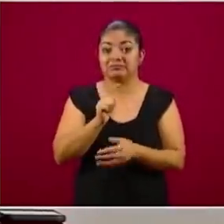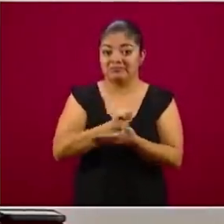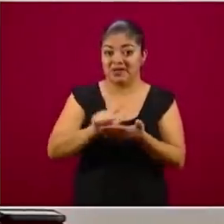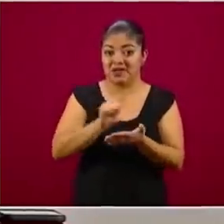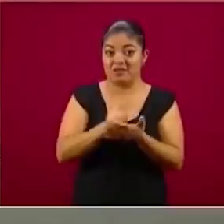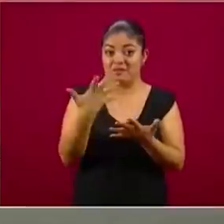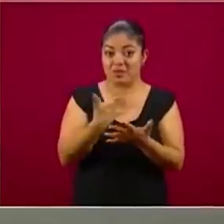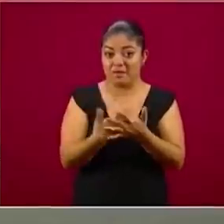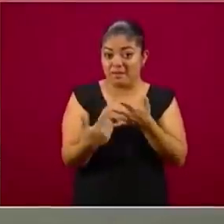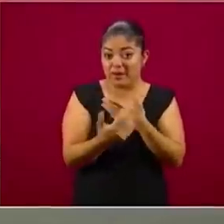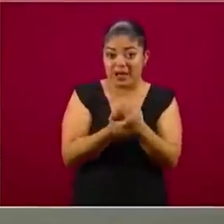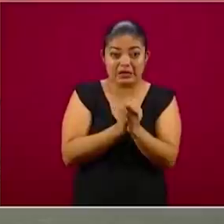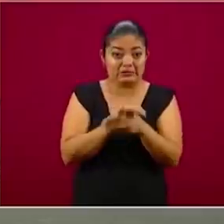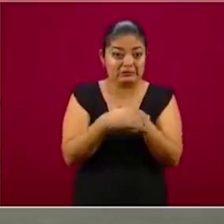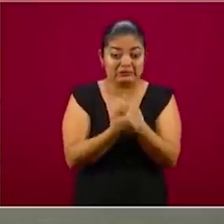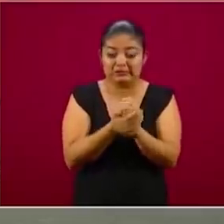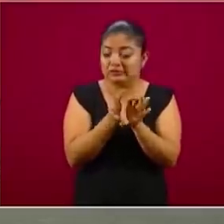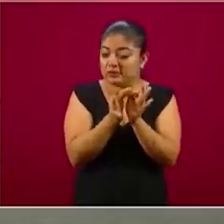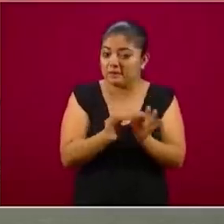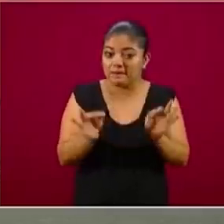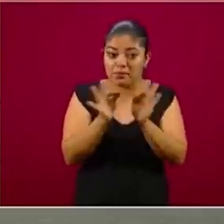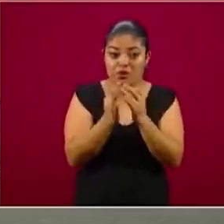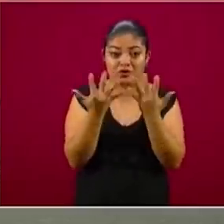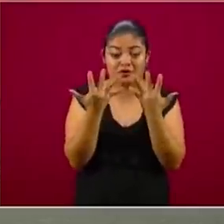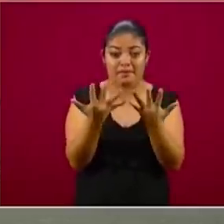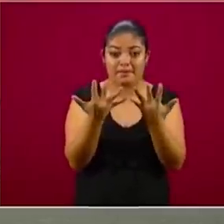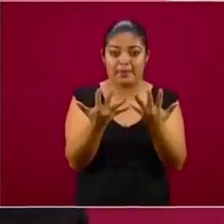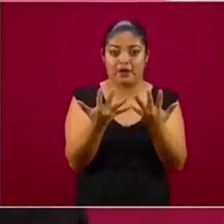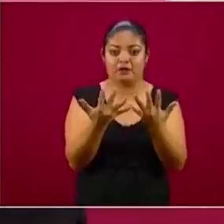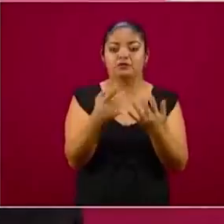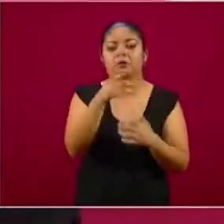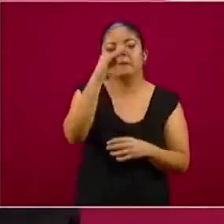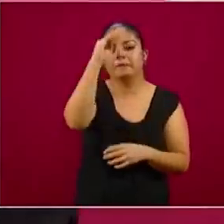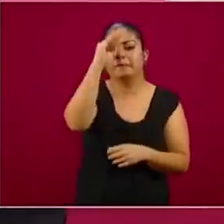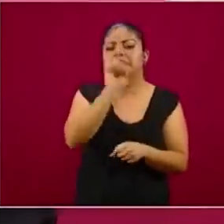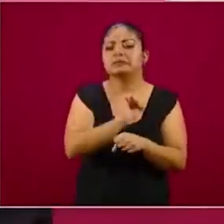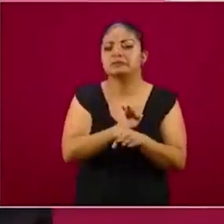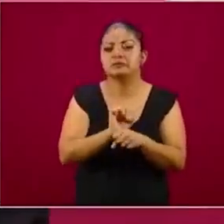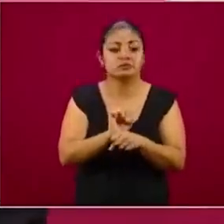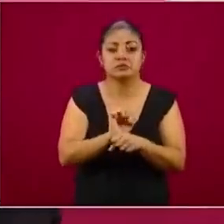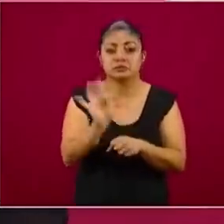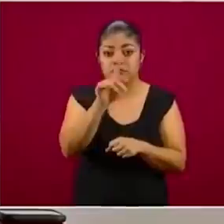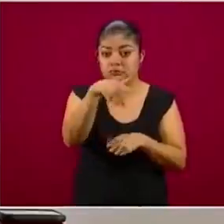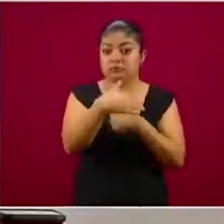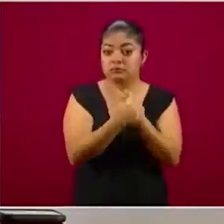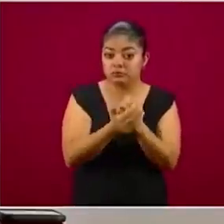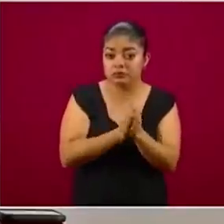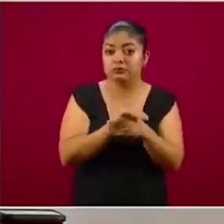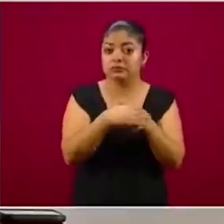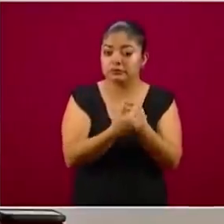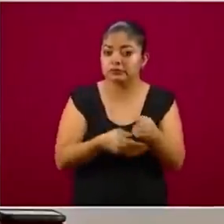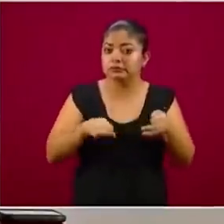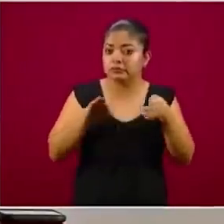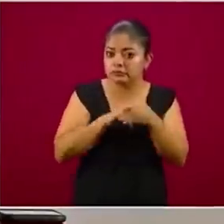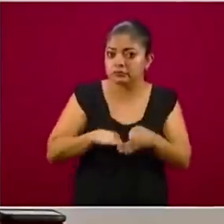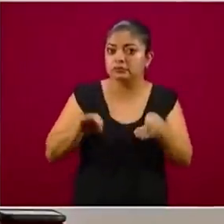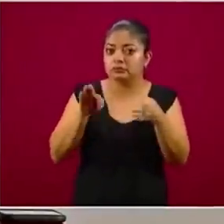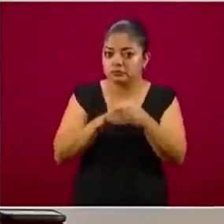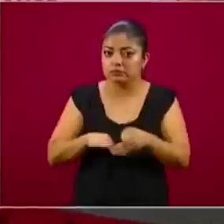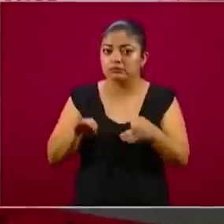Es extraordinariamente importante, pareciera algo muy simple, pero si nos lavamos las manos continuamente